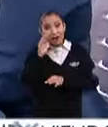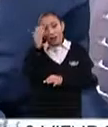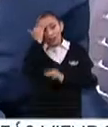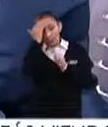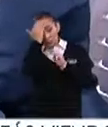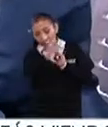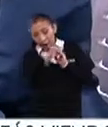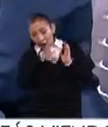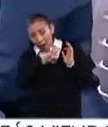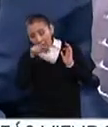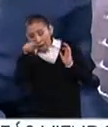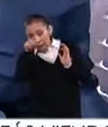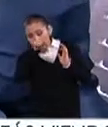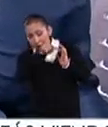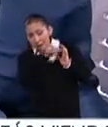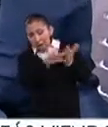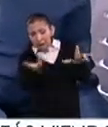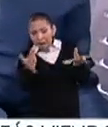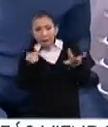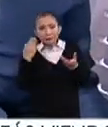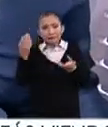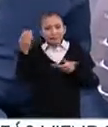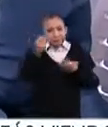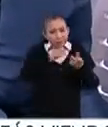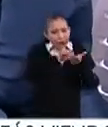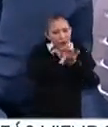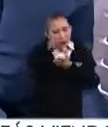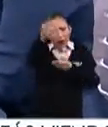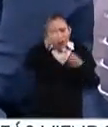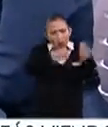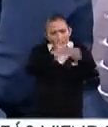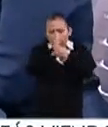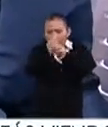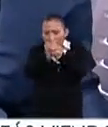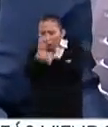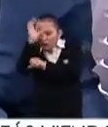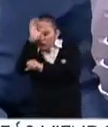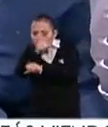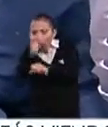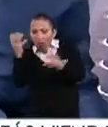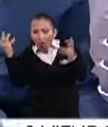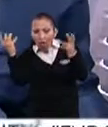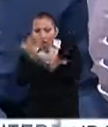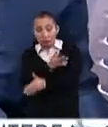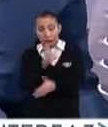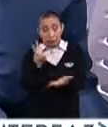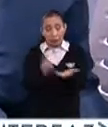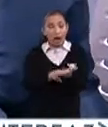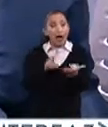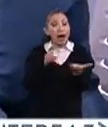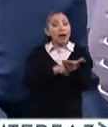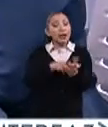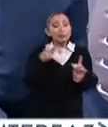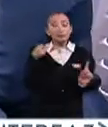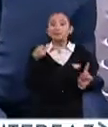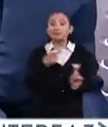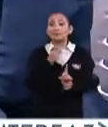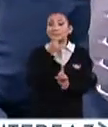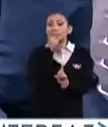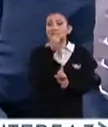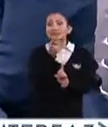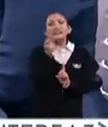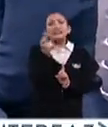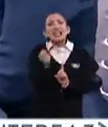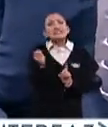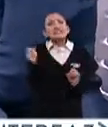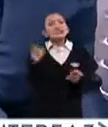conocimiento que se ha generado a la integración de información y de investigaciones científicas, vale la pena puntualizar qué